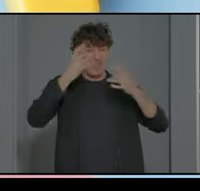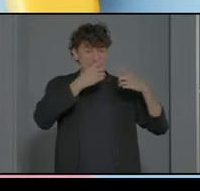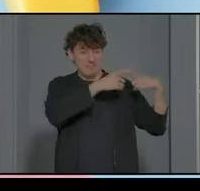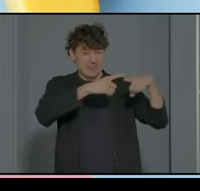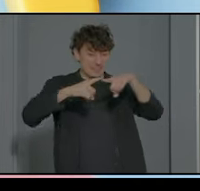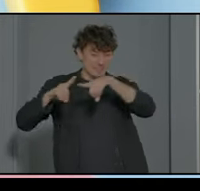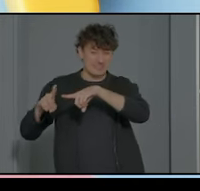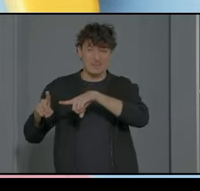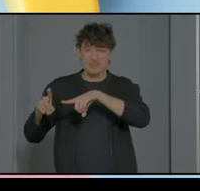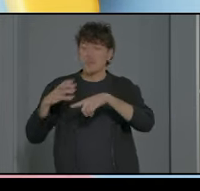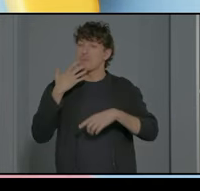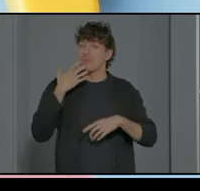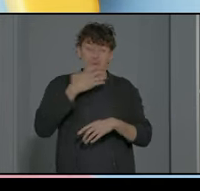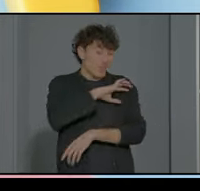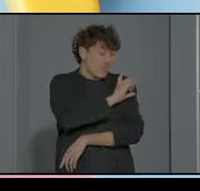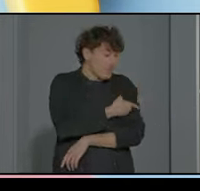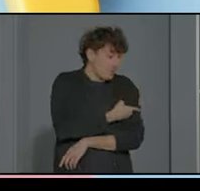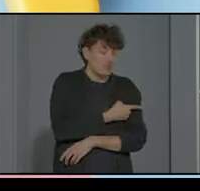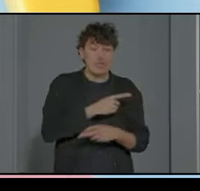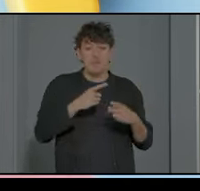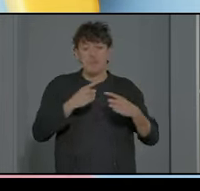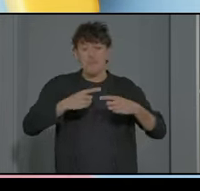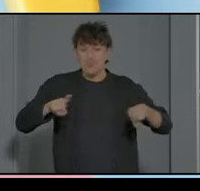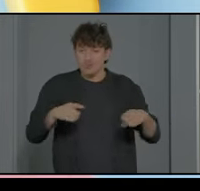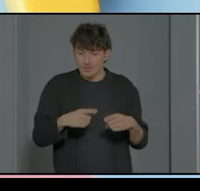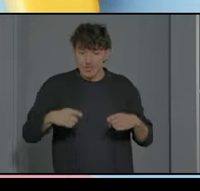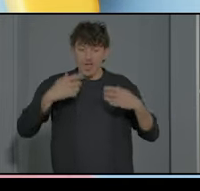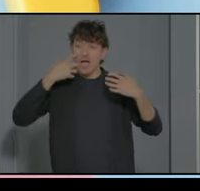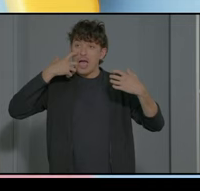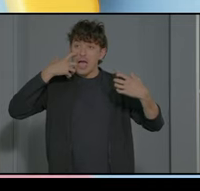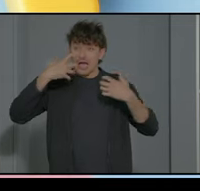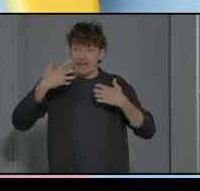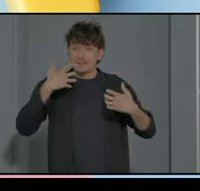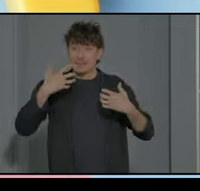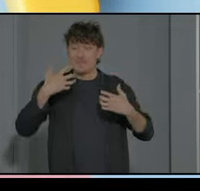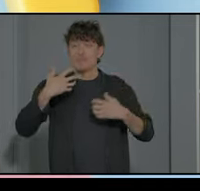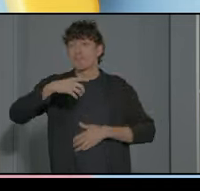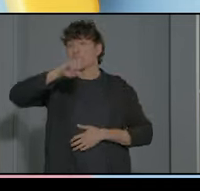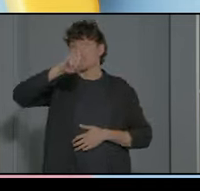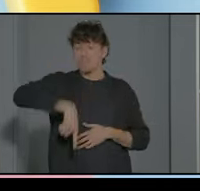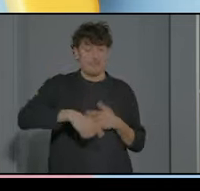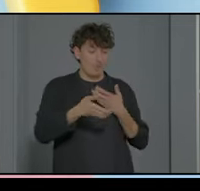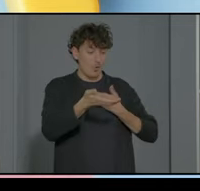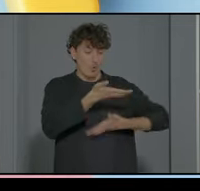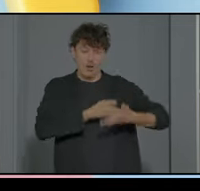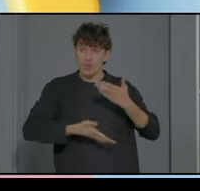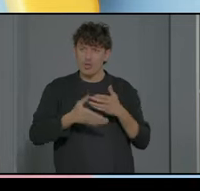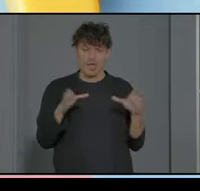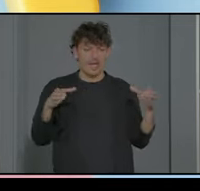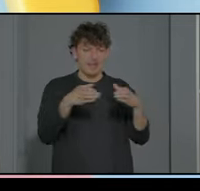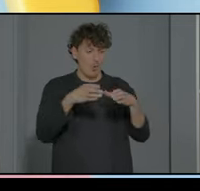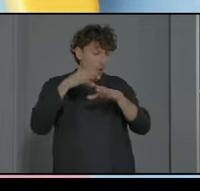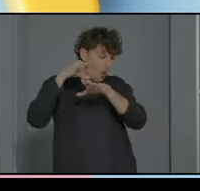que trabajamos como deporte música o arte también hay una gran colaboración con el equipo de